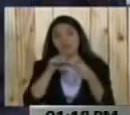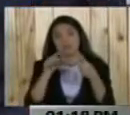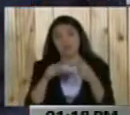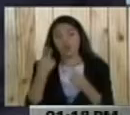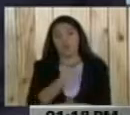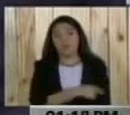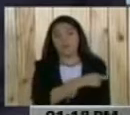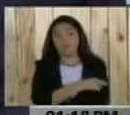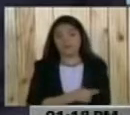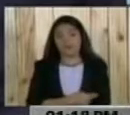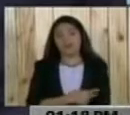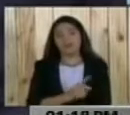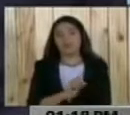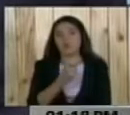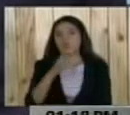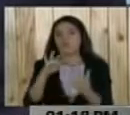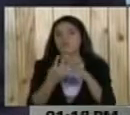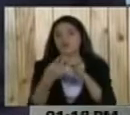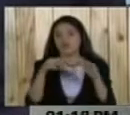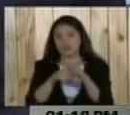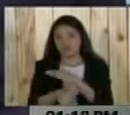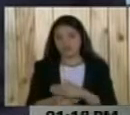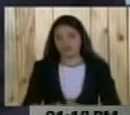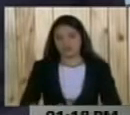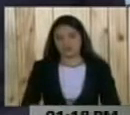populares, tipo 1 de Barrio Adentro.